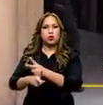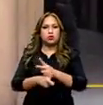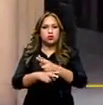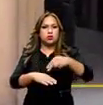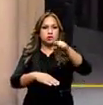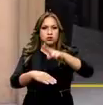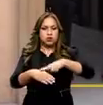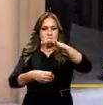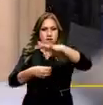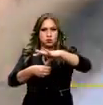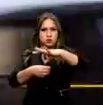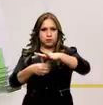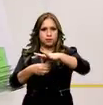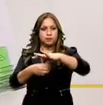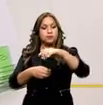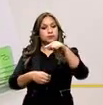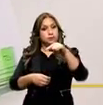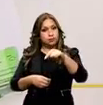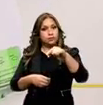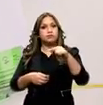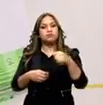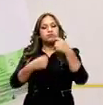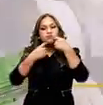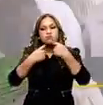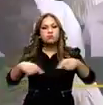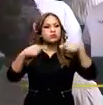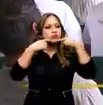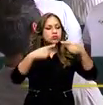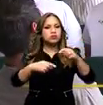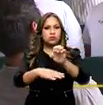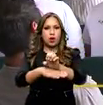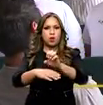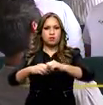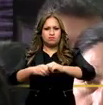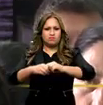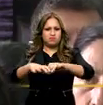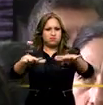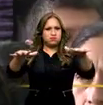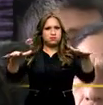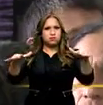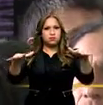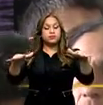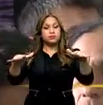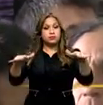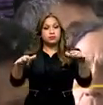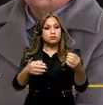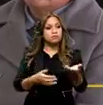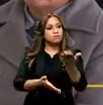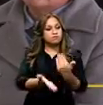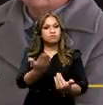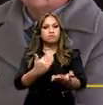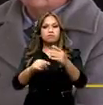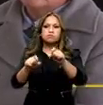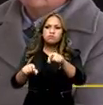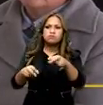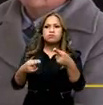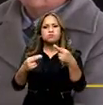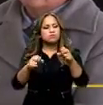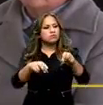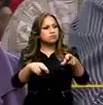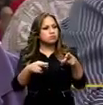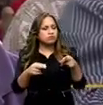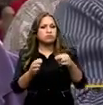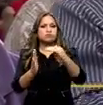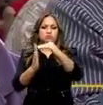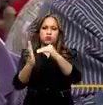Nacional Electoral. Así, se asegura que la convocatoria sea nacional y que la consulta reúna la mayor cantidad de criterios y